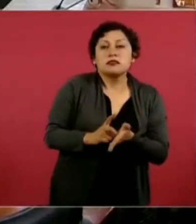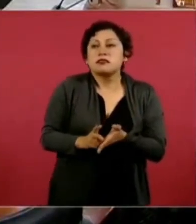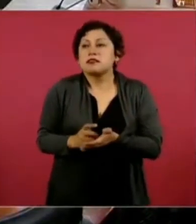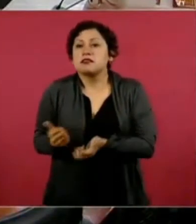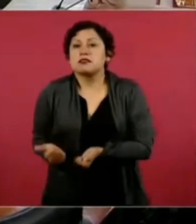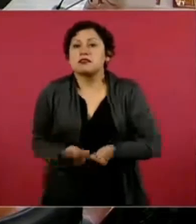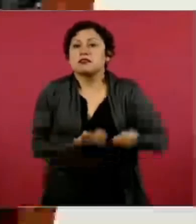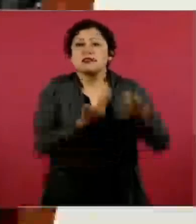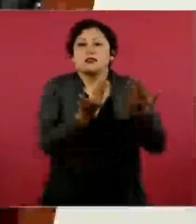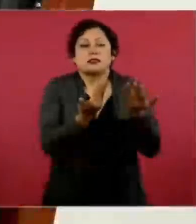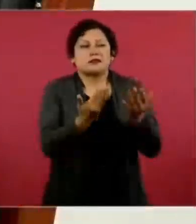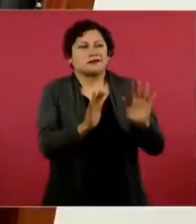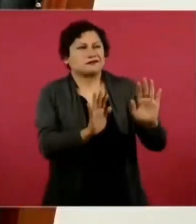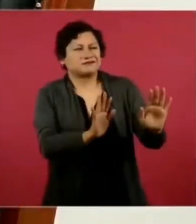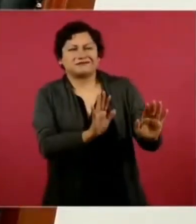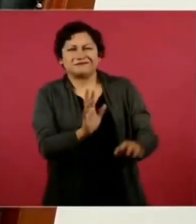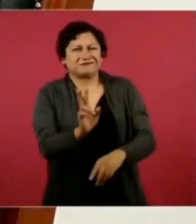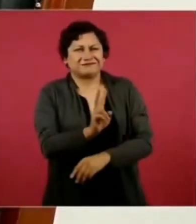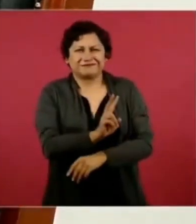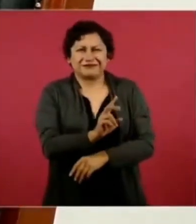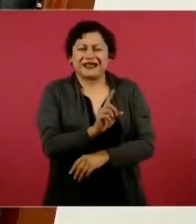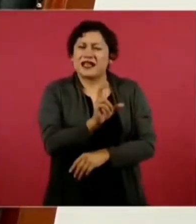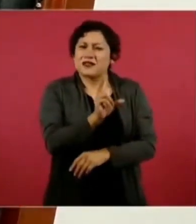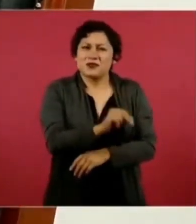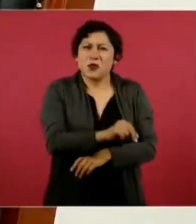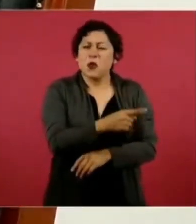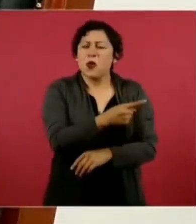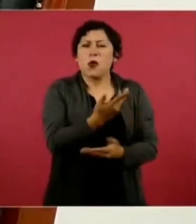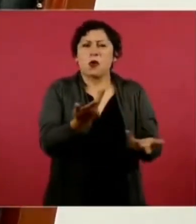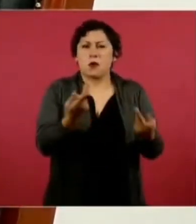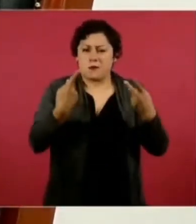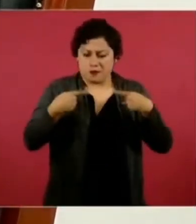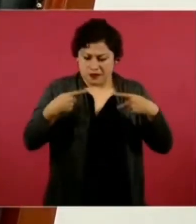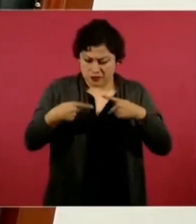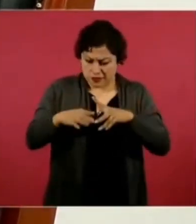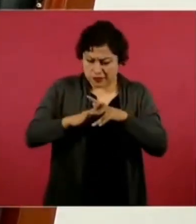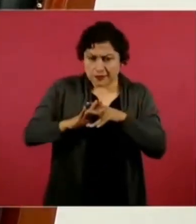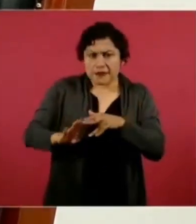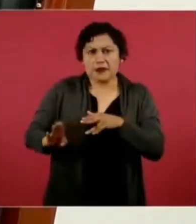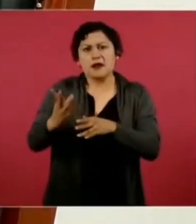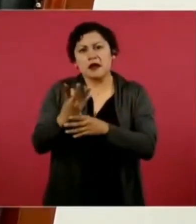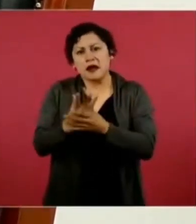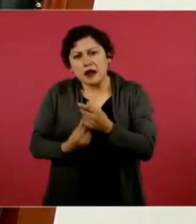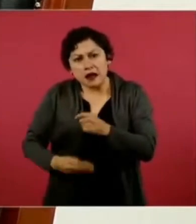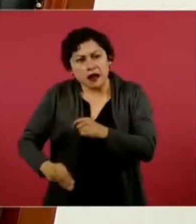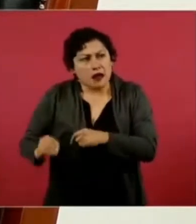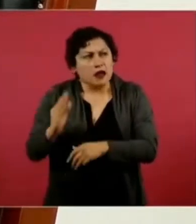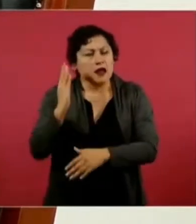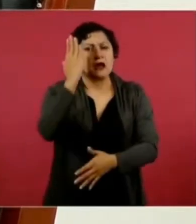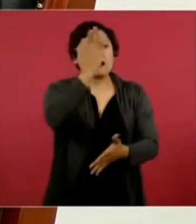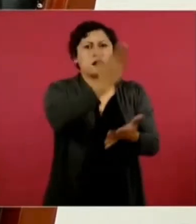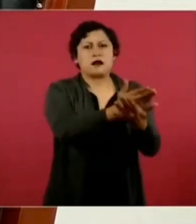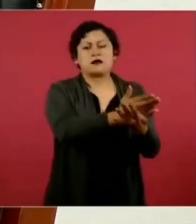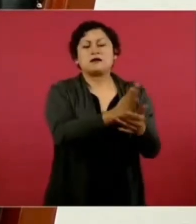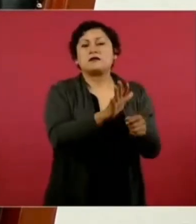van a buscarse la vida, van a trabajar, porque también